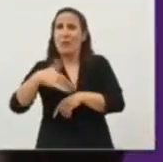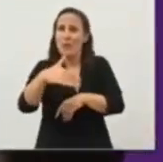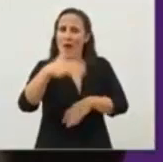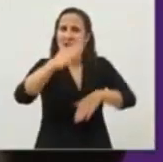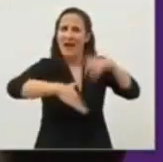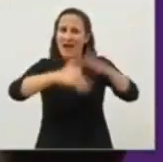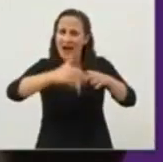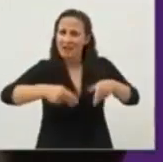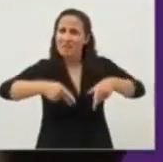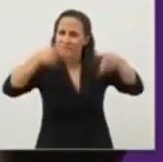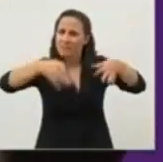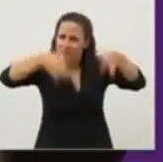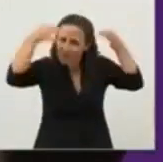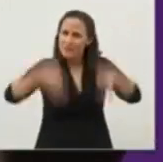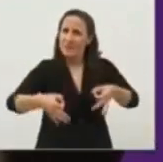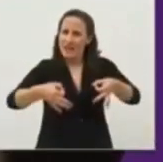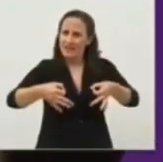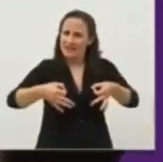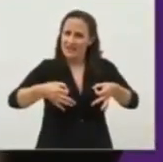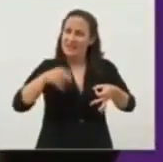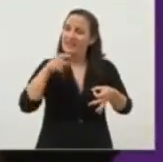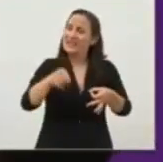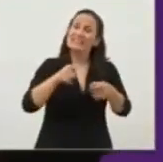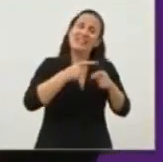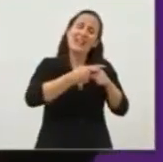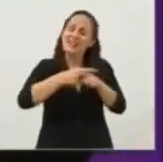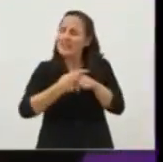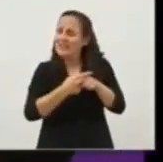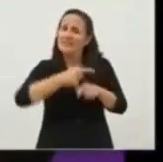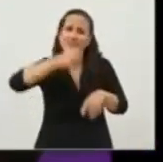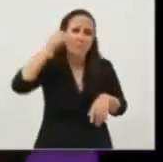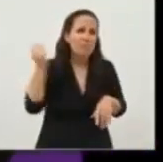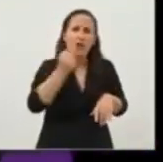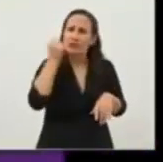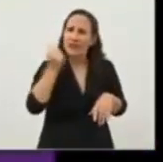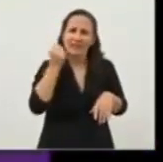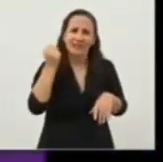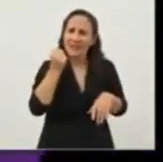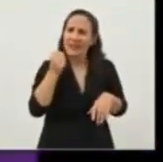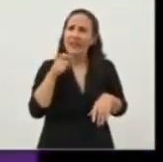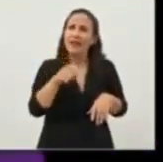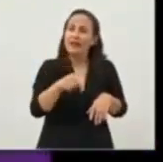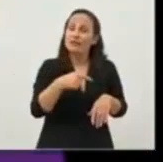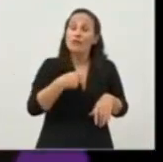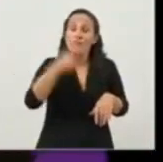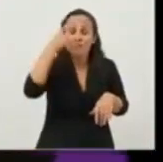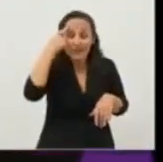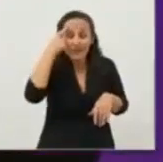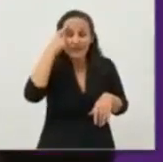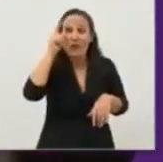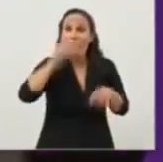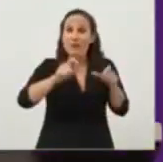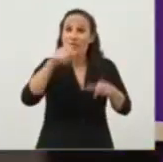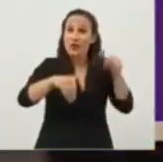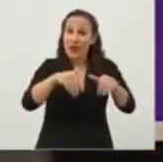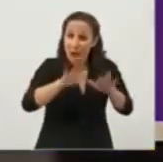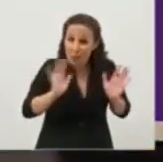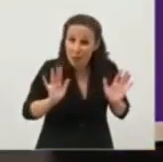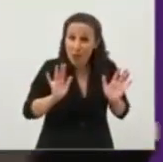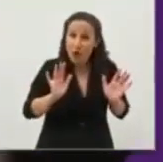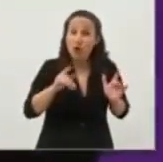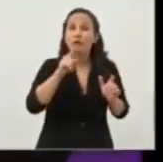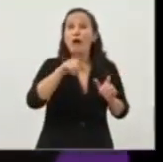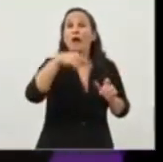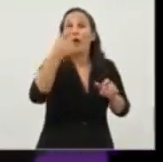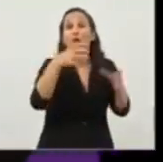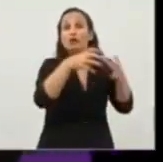viviendas dignas en nuestra ciudad. Es una discusión muy importante que creo que, en particular, los que la votaron y el resto de los